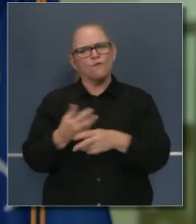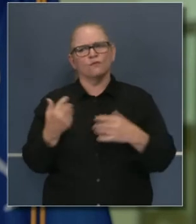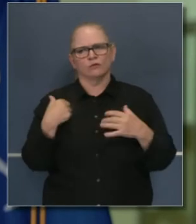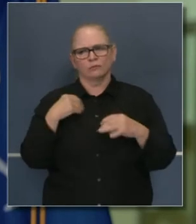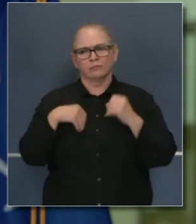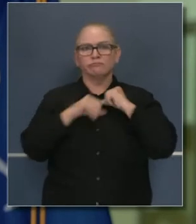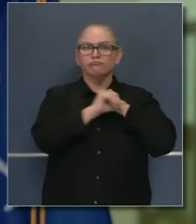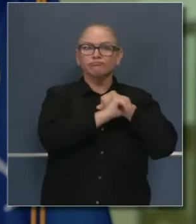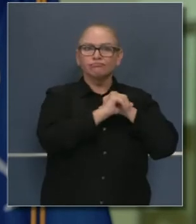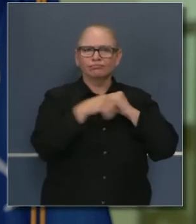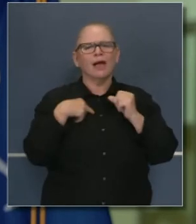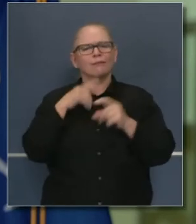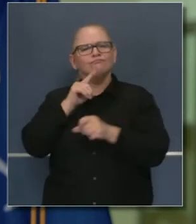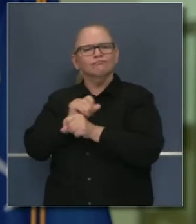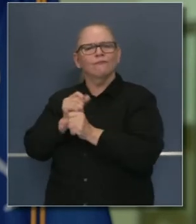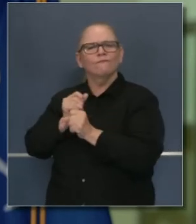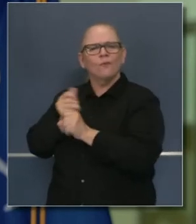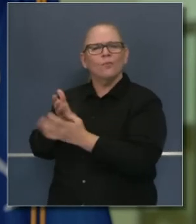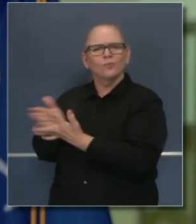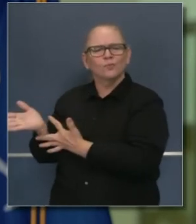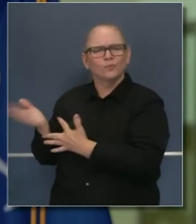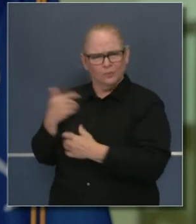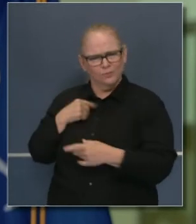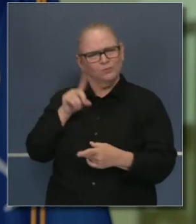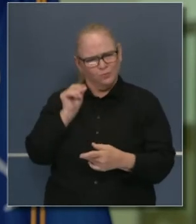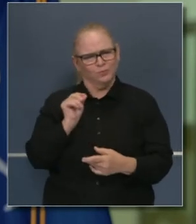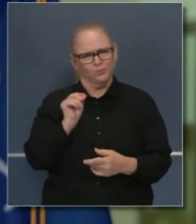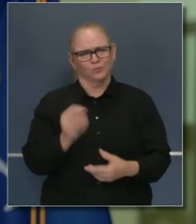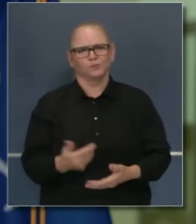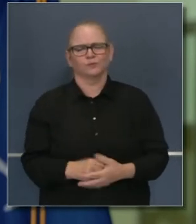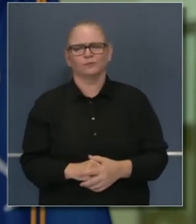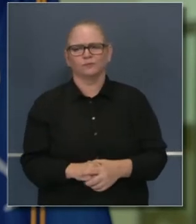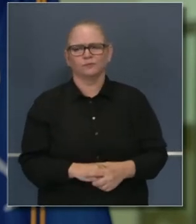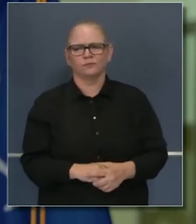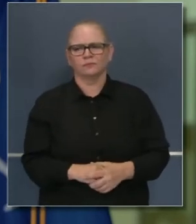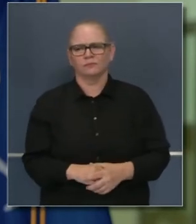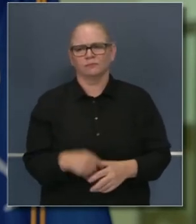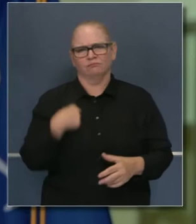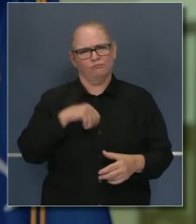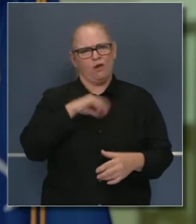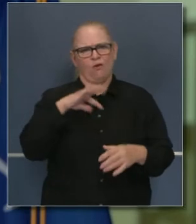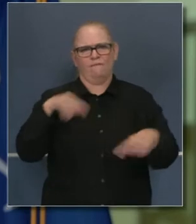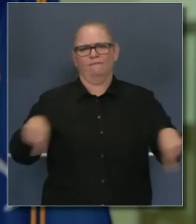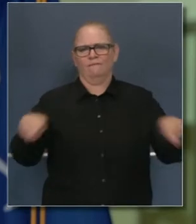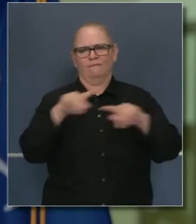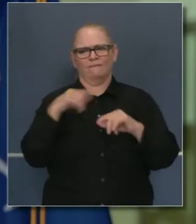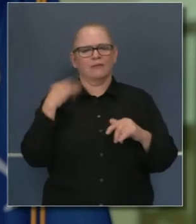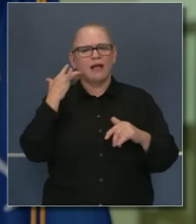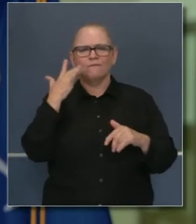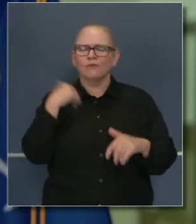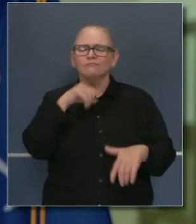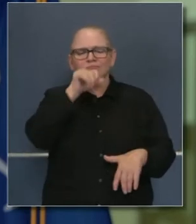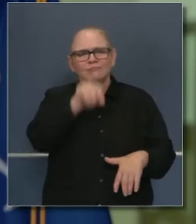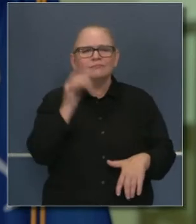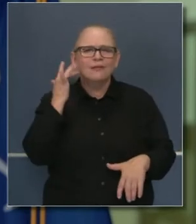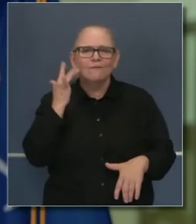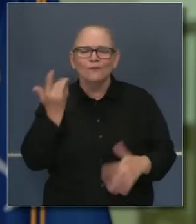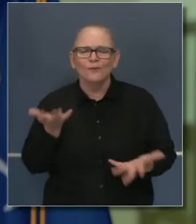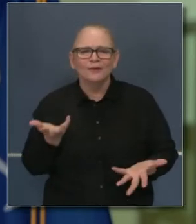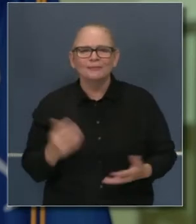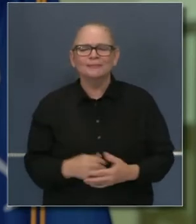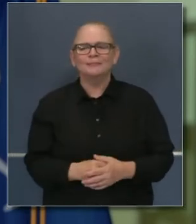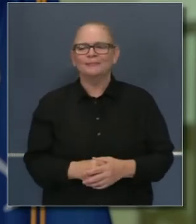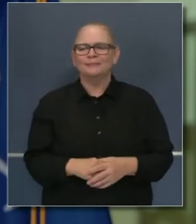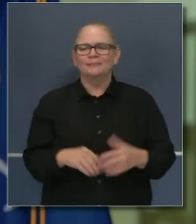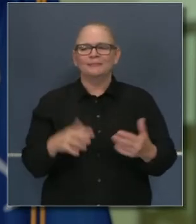promoviendo un avance en el Estado de California y ese es el punto de vista. Estoy muy orgulloso del Estado. El futuro pasa